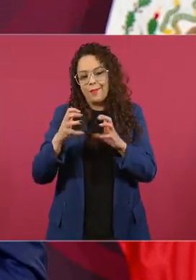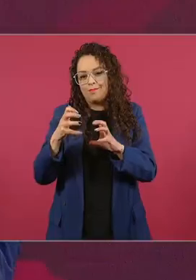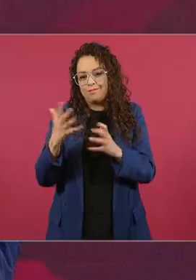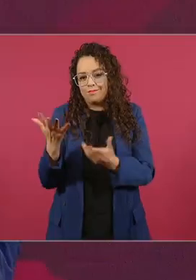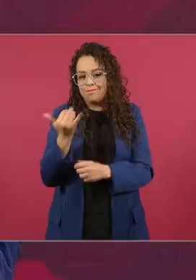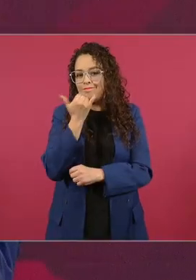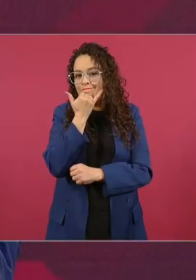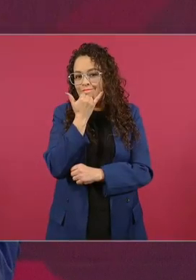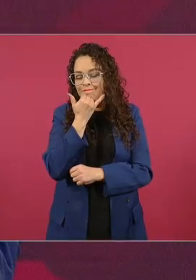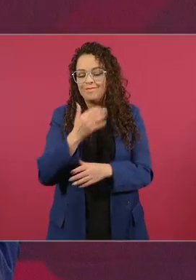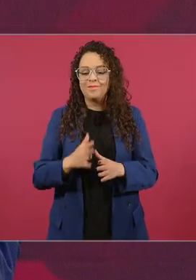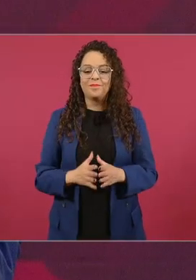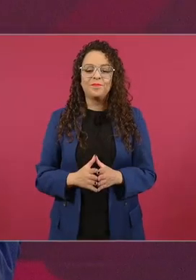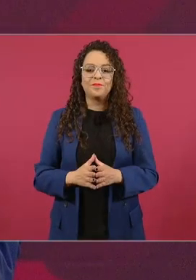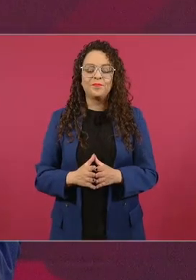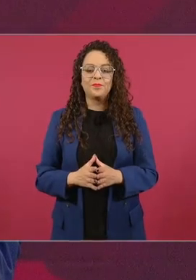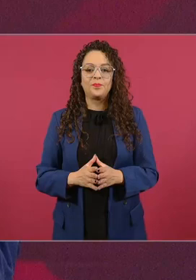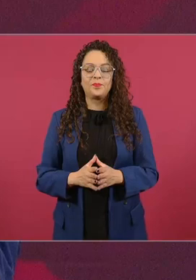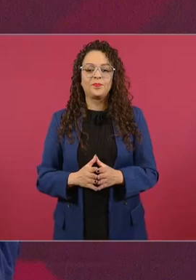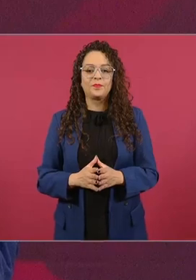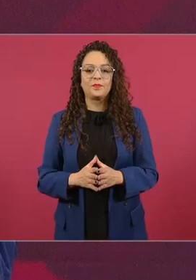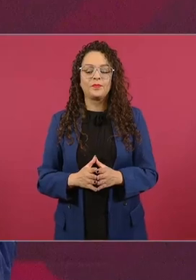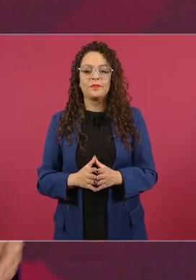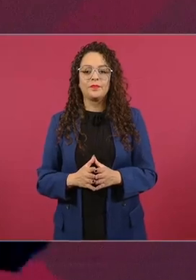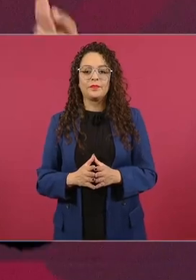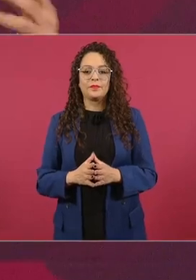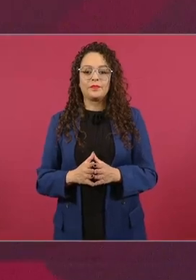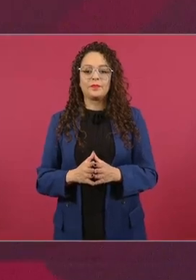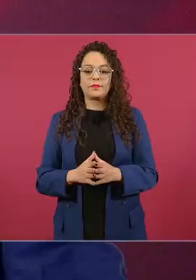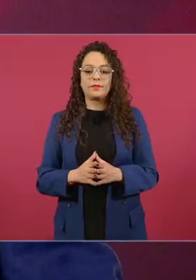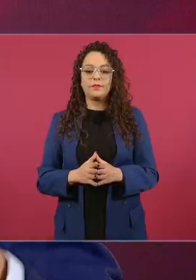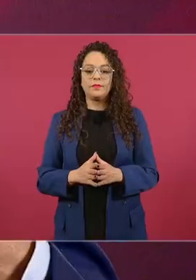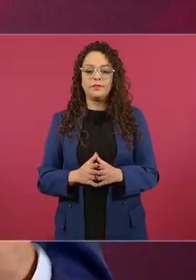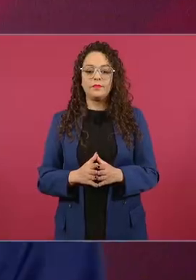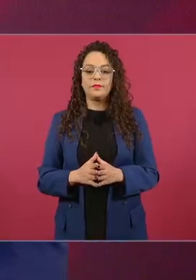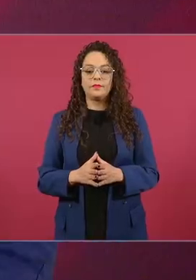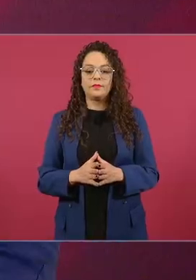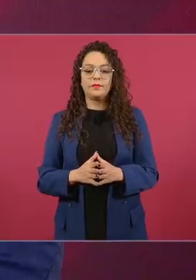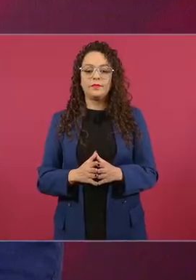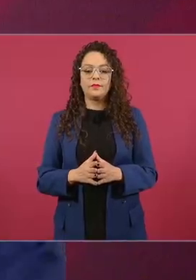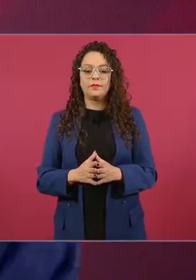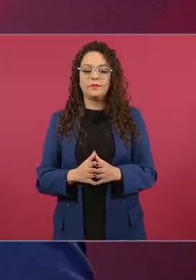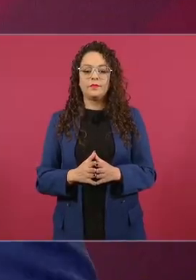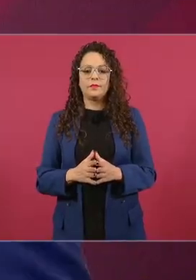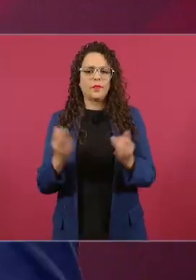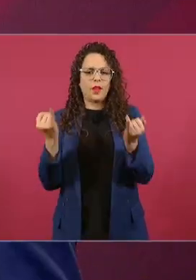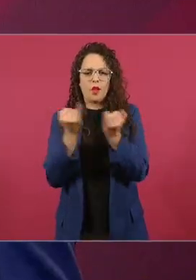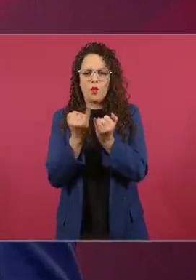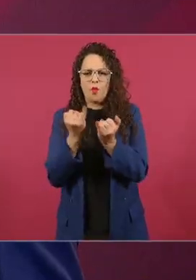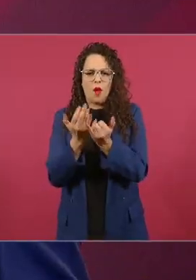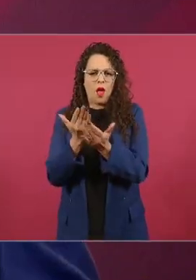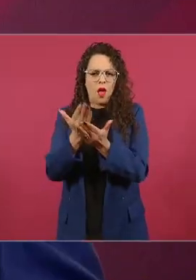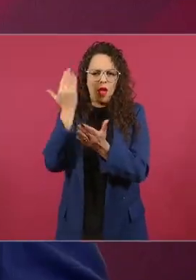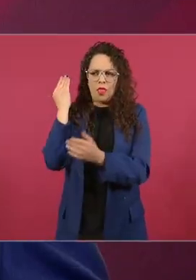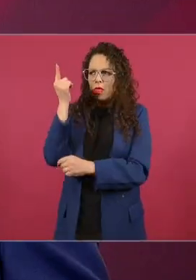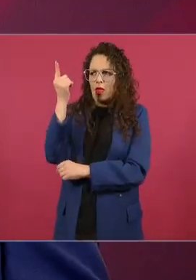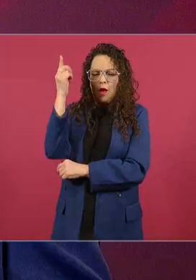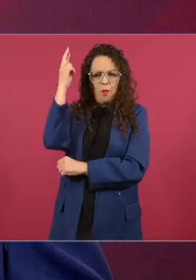y dice que su maestro que habían igual que Porfirio habían